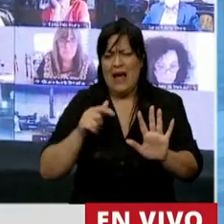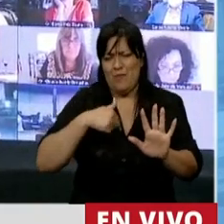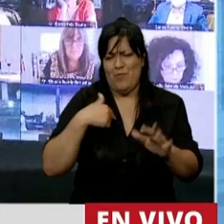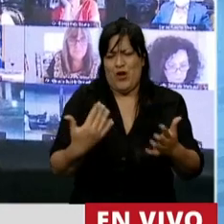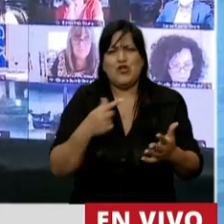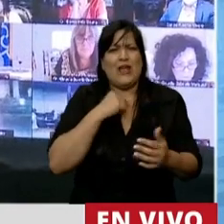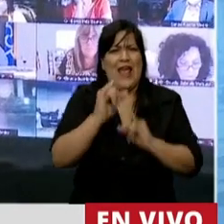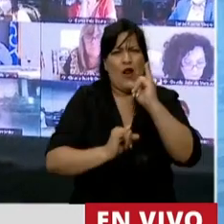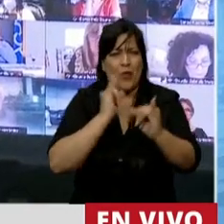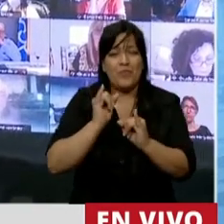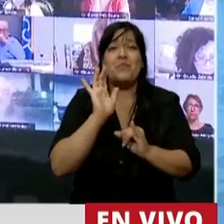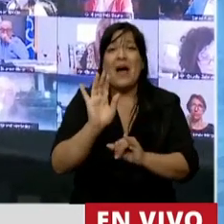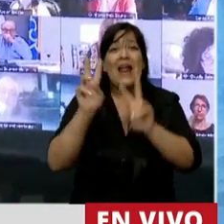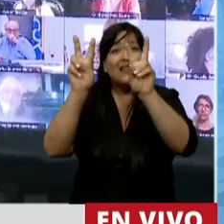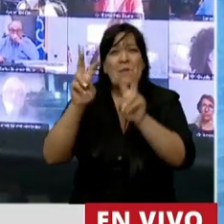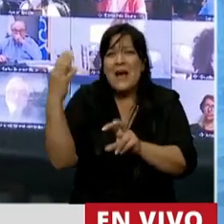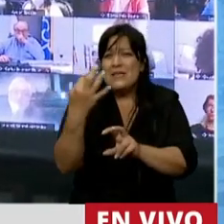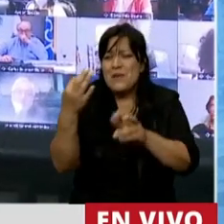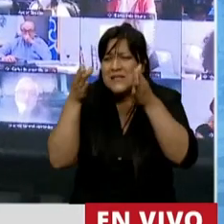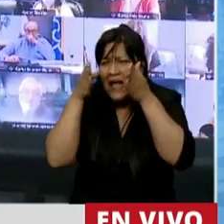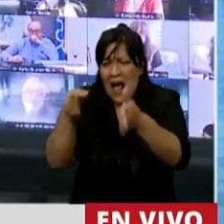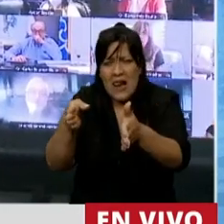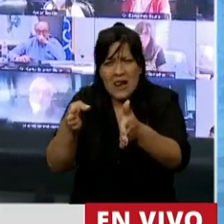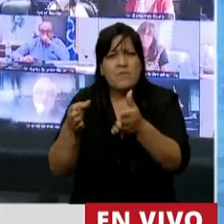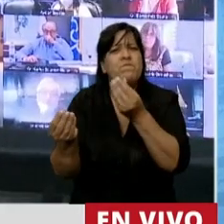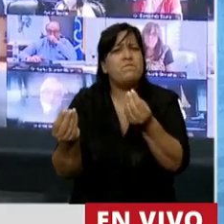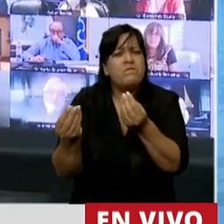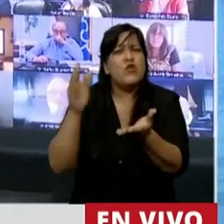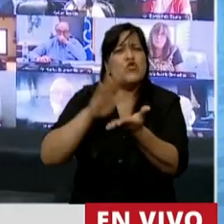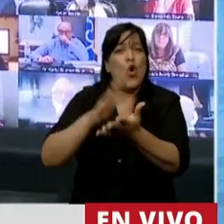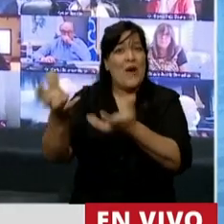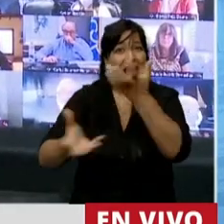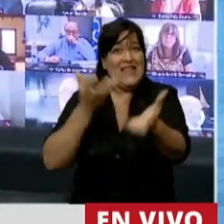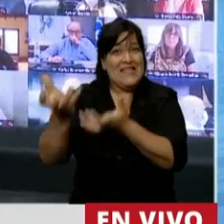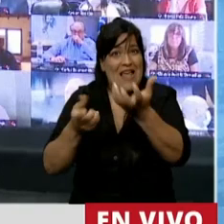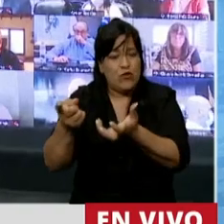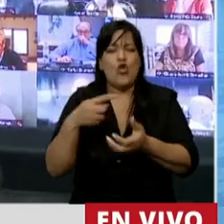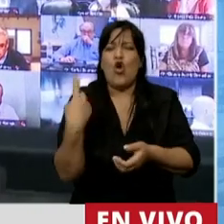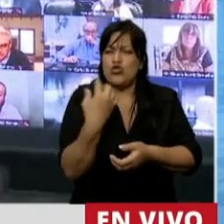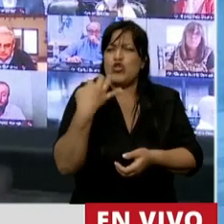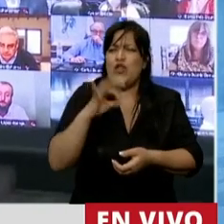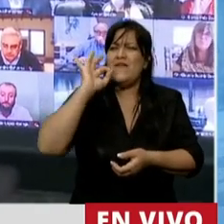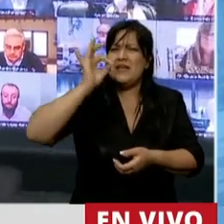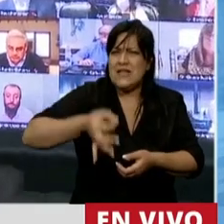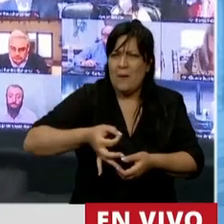Para hablar del tema en particular y que tiene que ver con los incendios, nosotros tenemos que saber